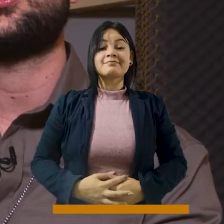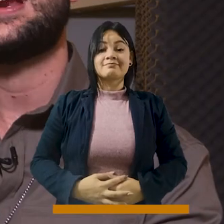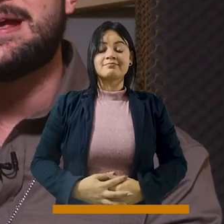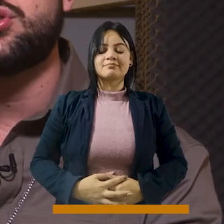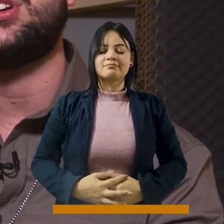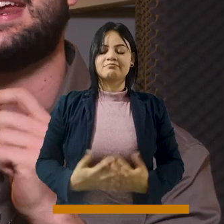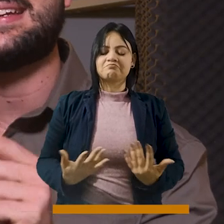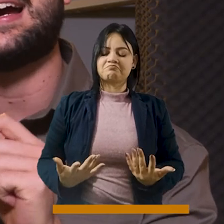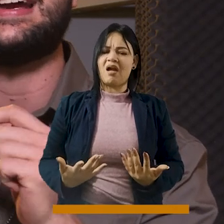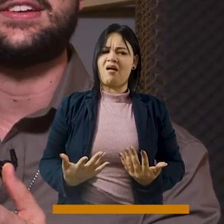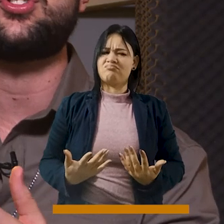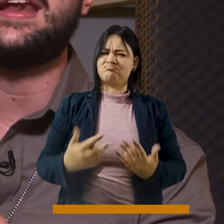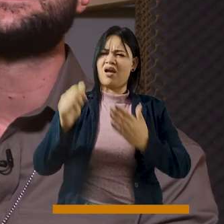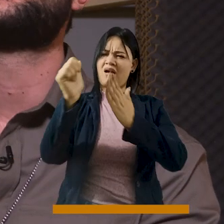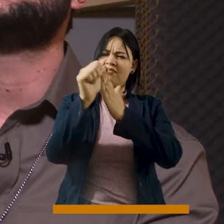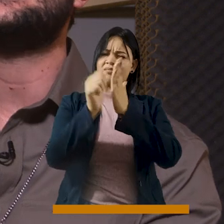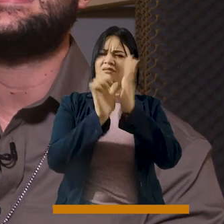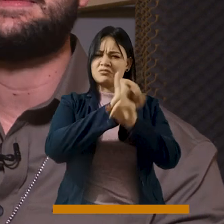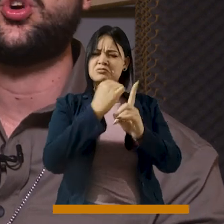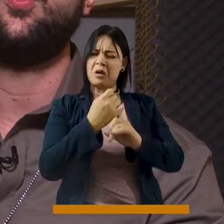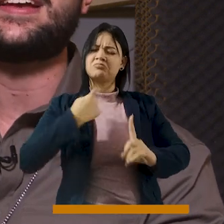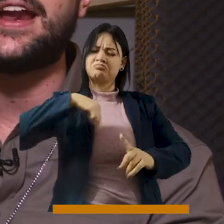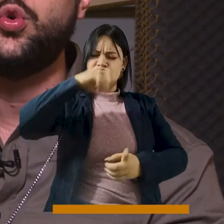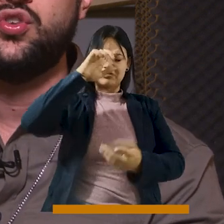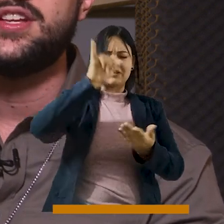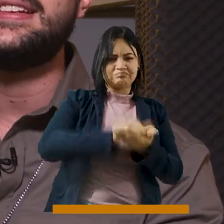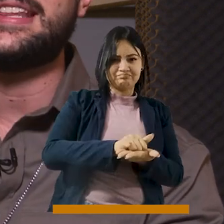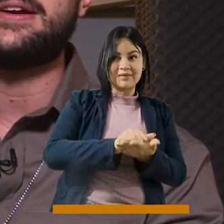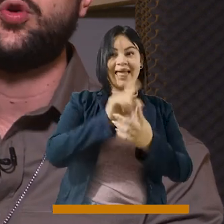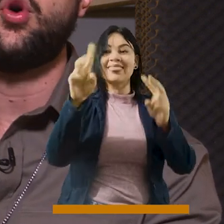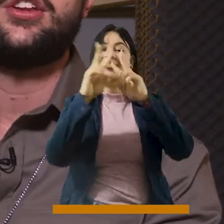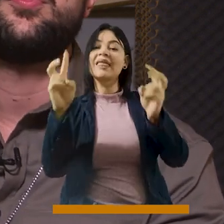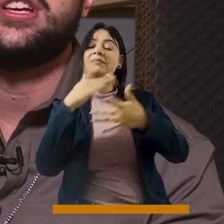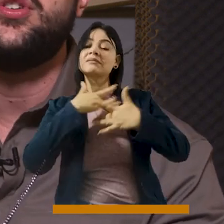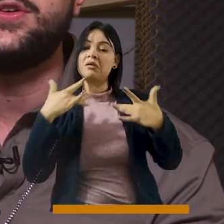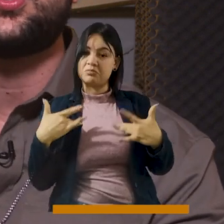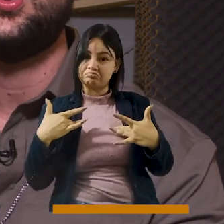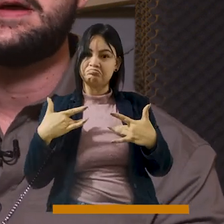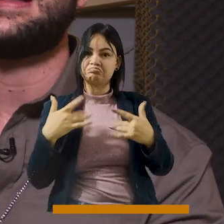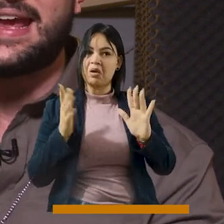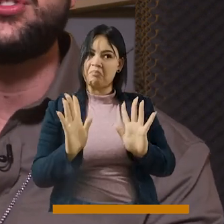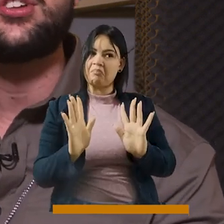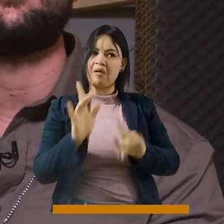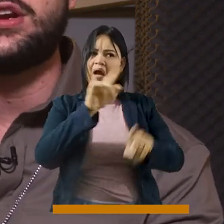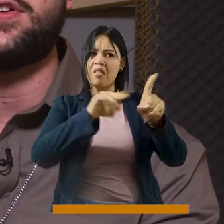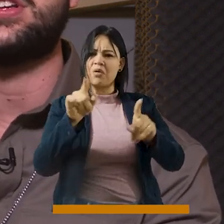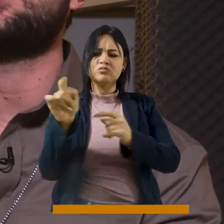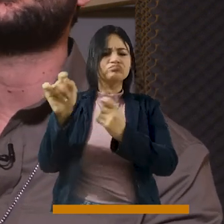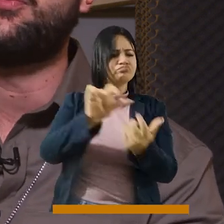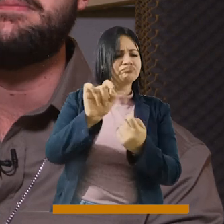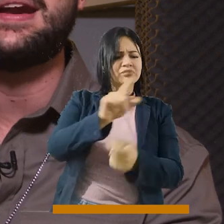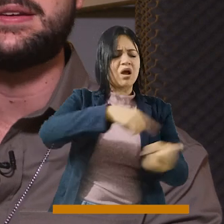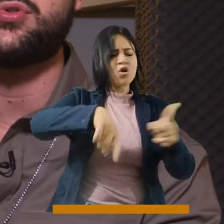Nosotros creemos en esa agenda social, desde temas como la salud, desde temas como el subsidio incluso, para aquellos que son menos